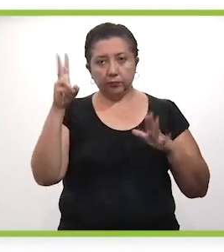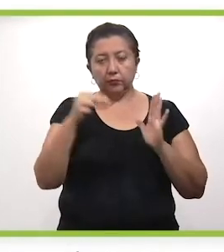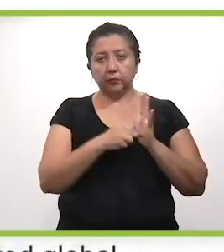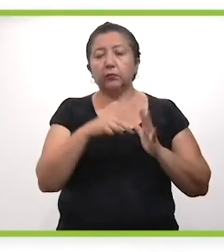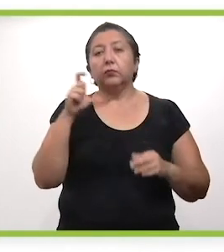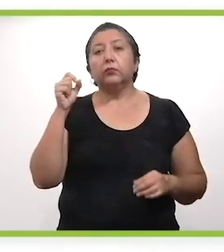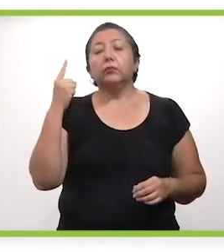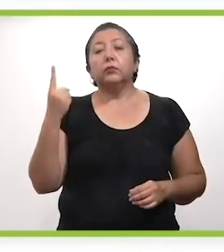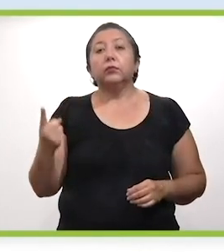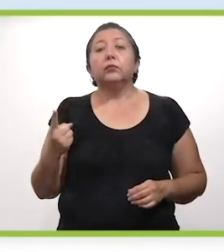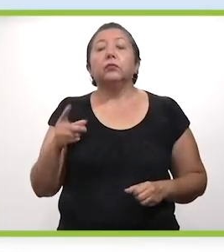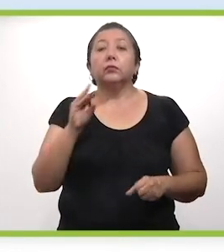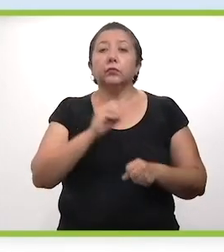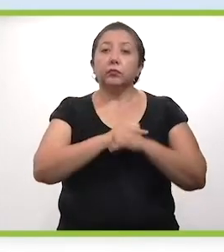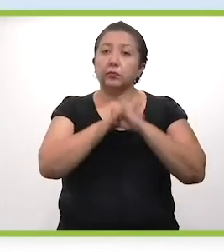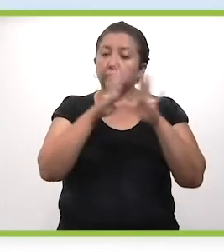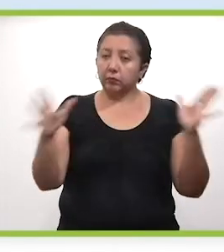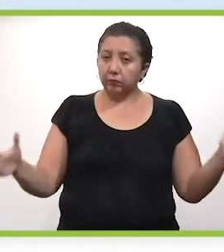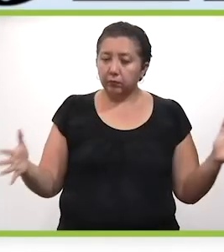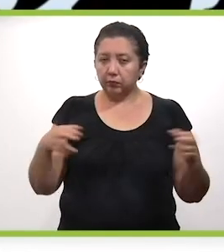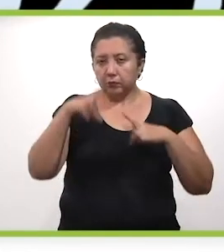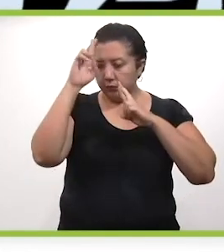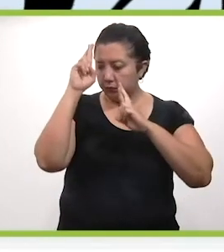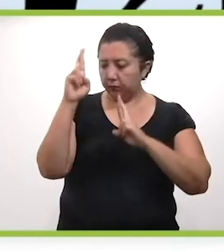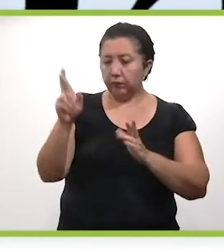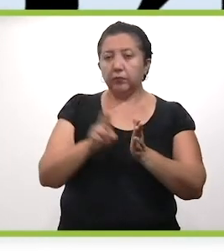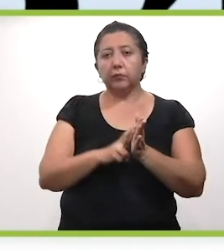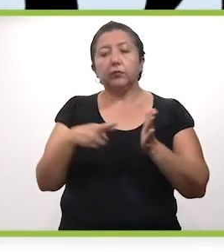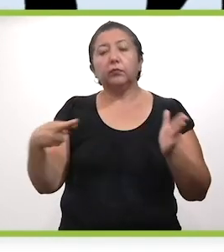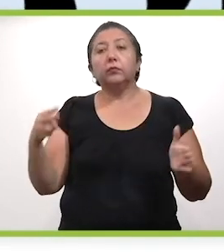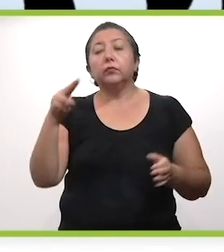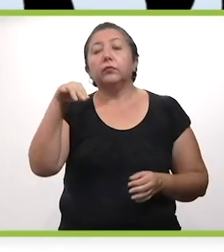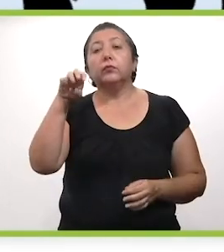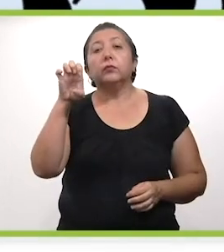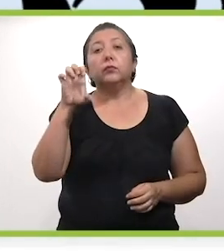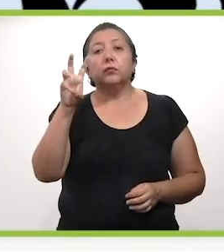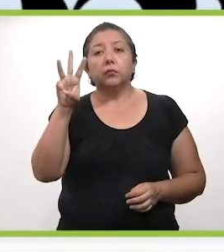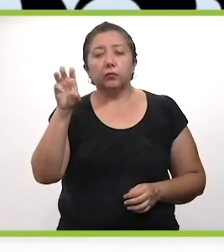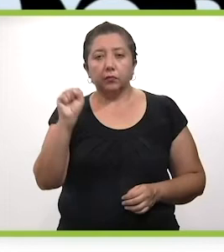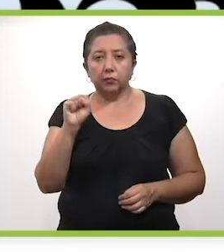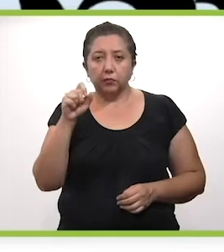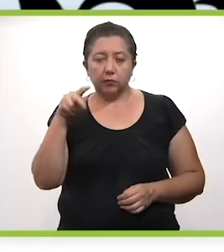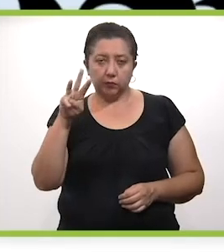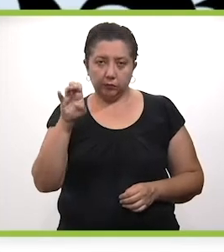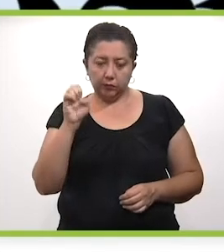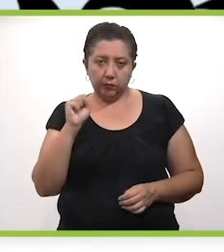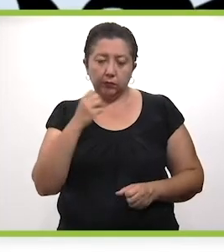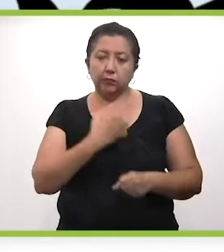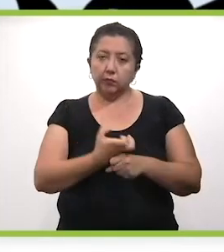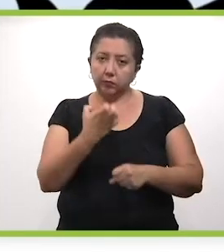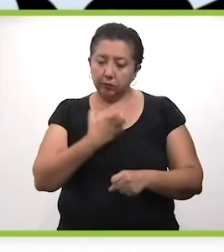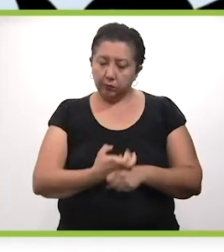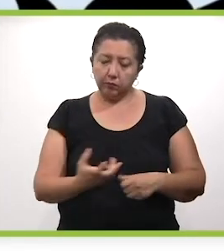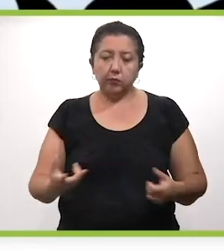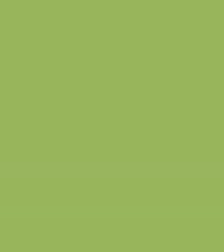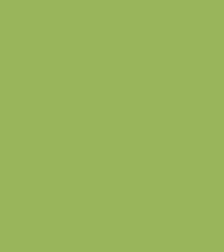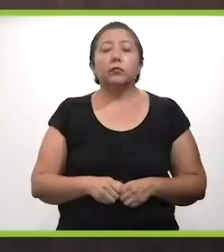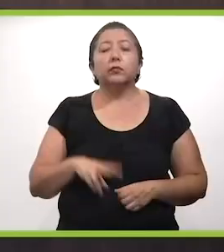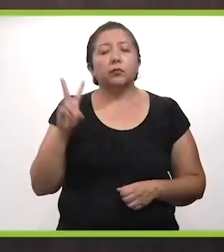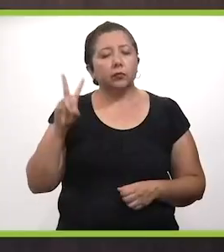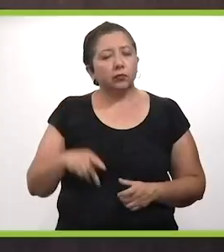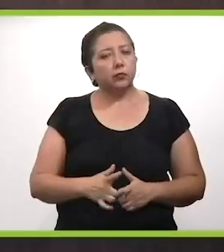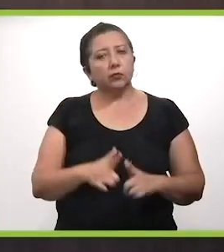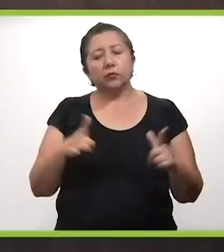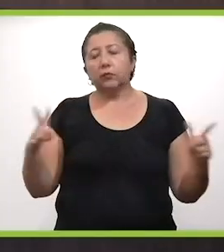Hospitales del Mundo 2021 que se publicó en la muy respetada revista Newsweek, que es una revista norteamericana.